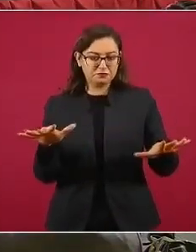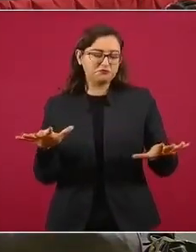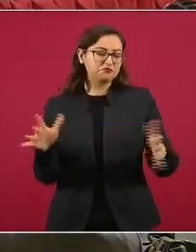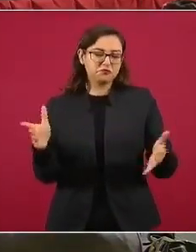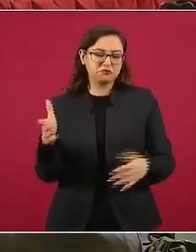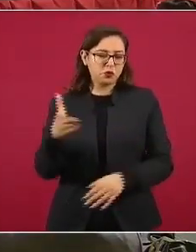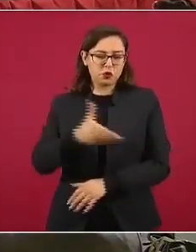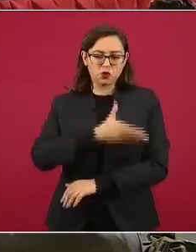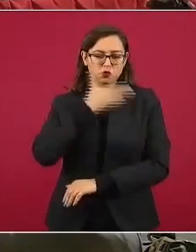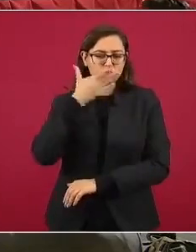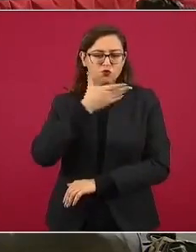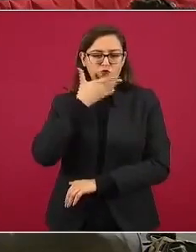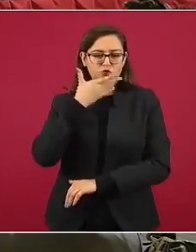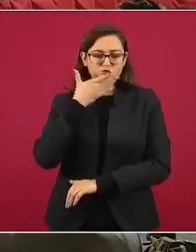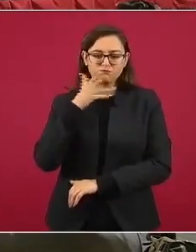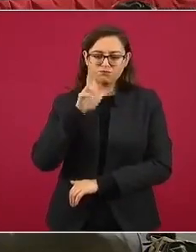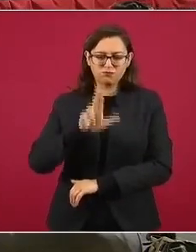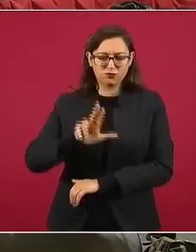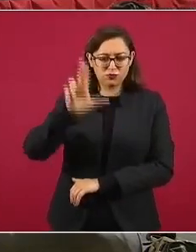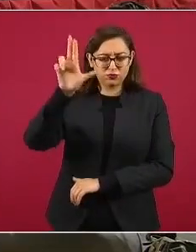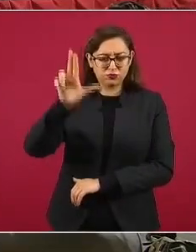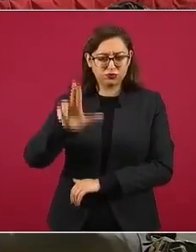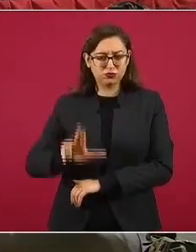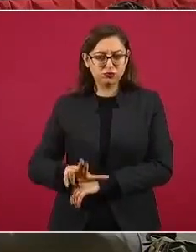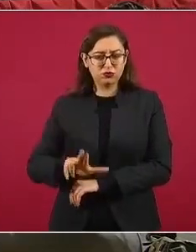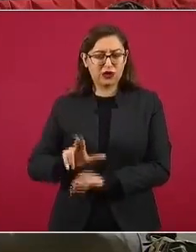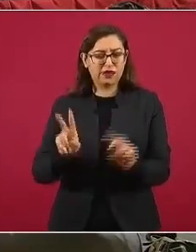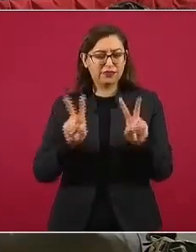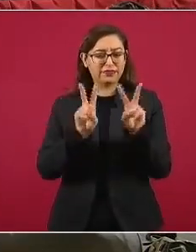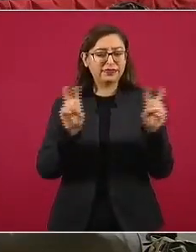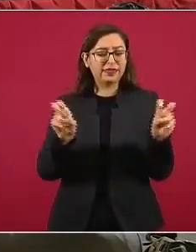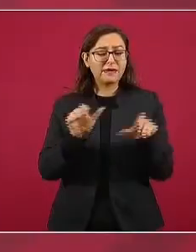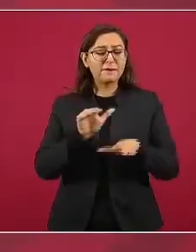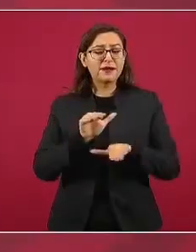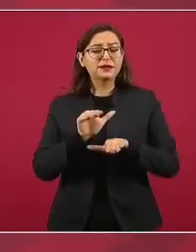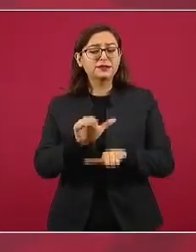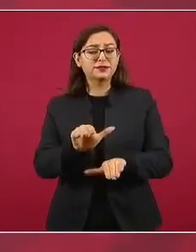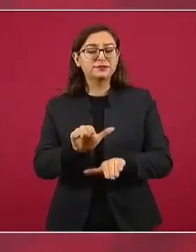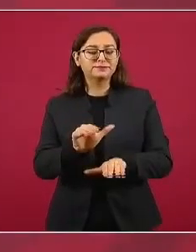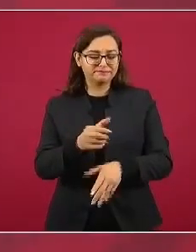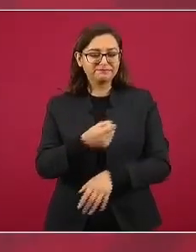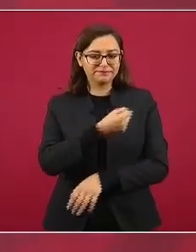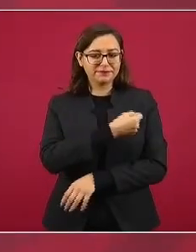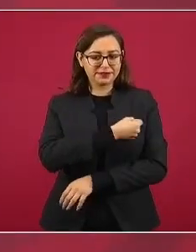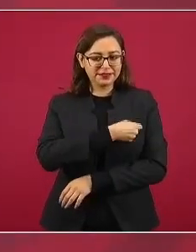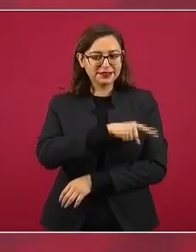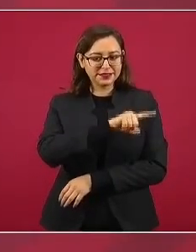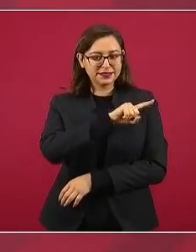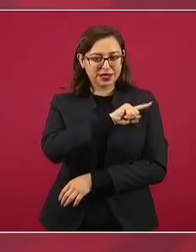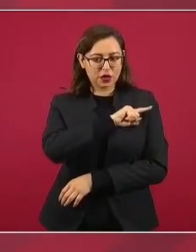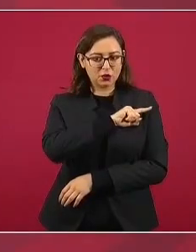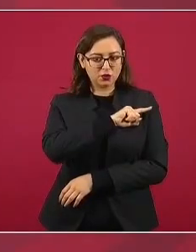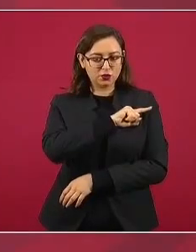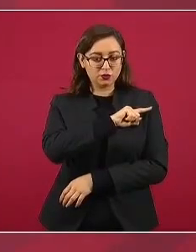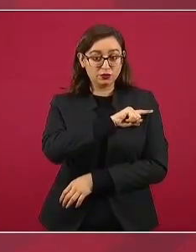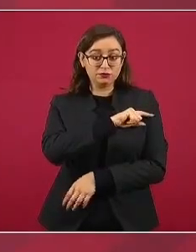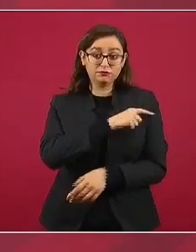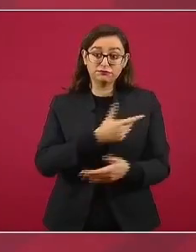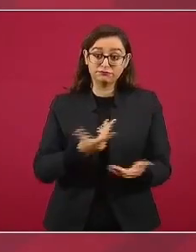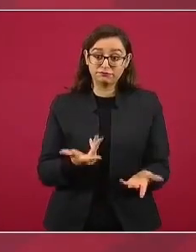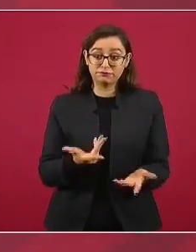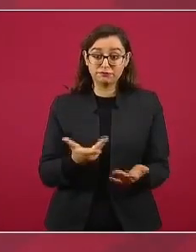en este día, sobre la situación de la salud y en particular